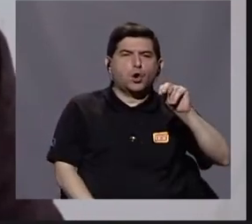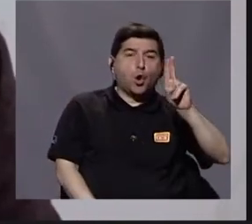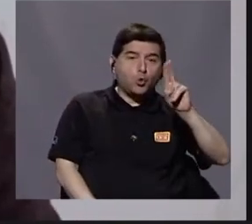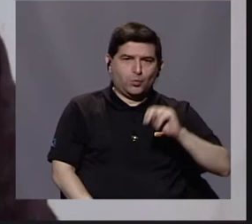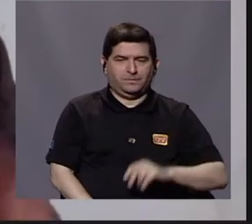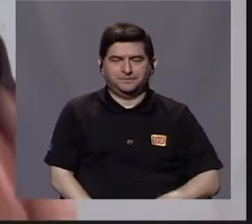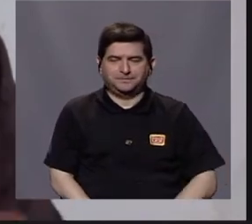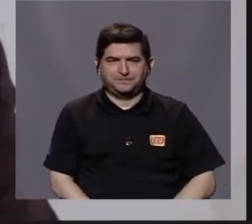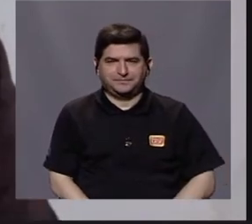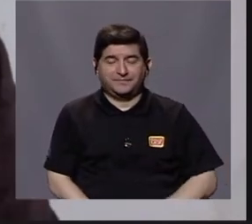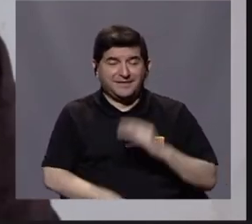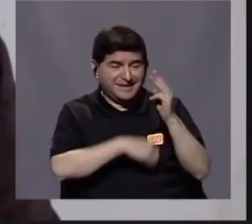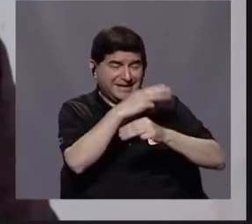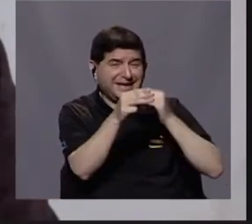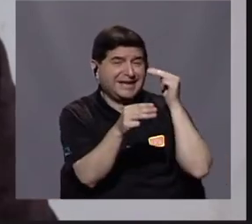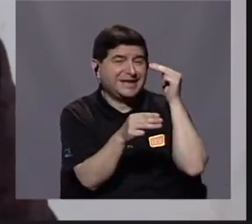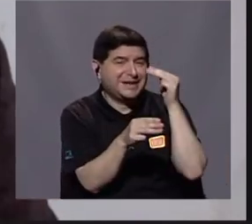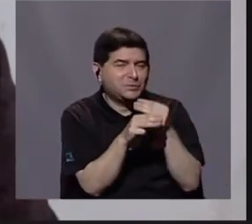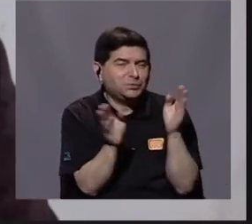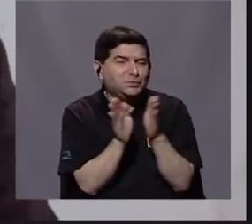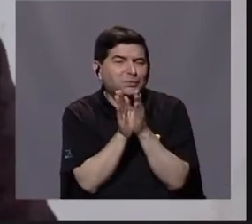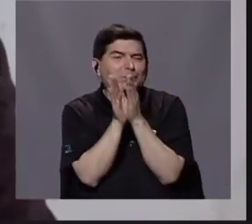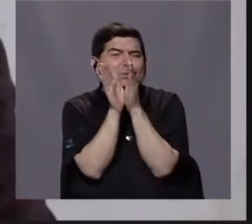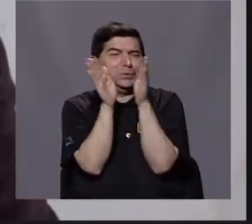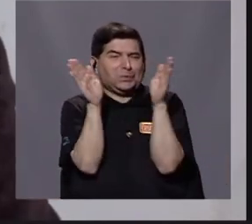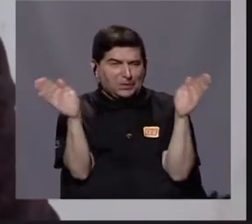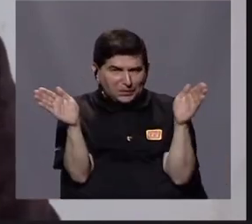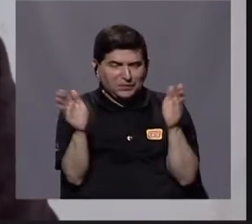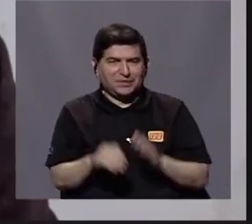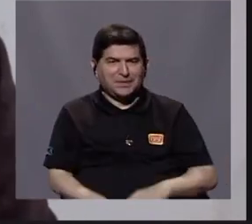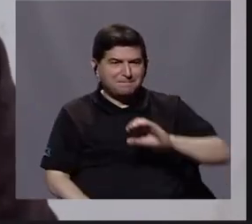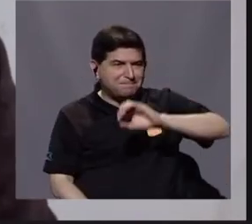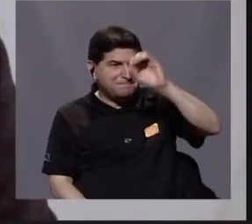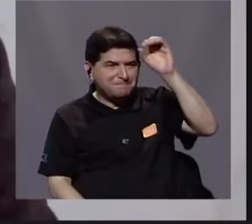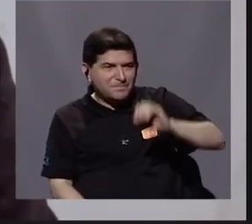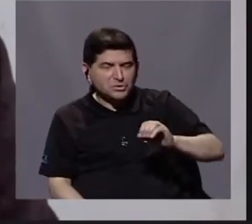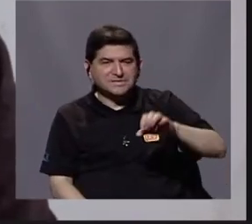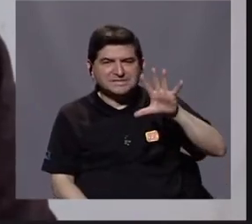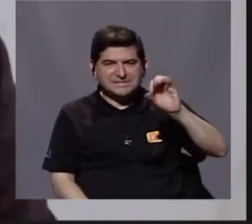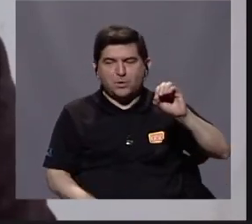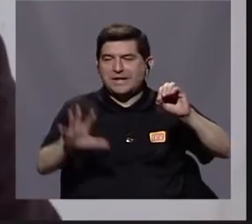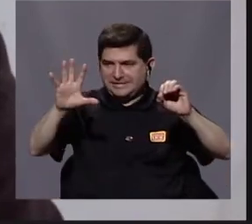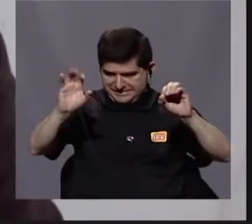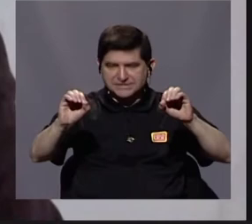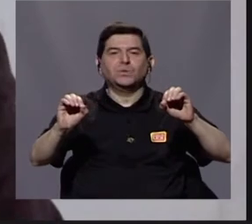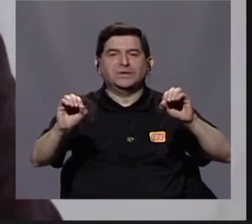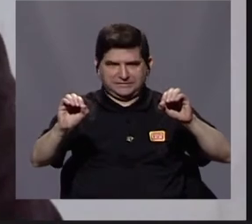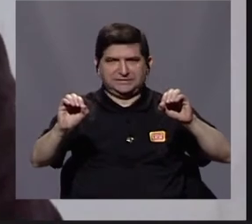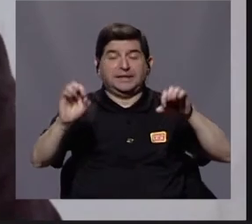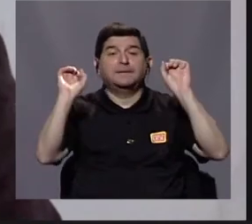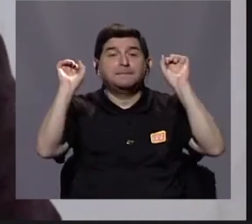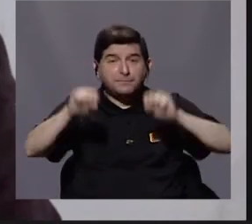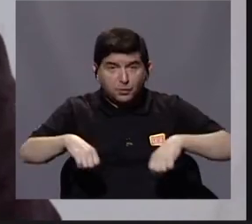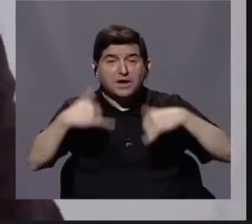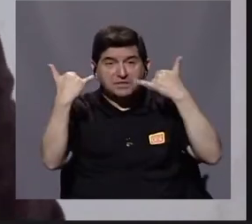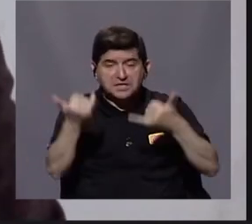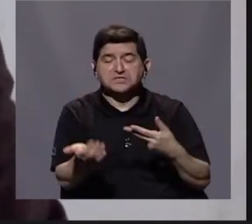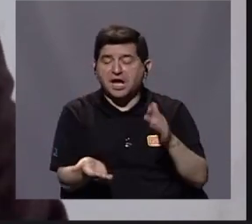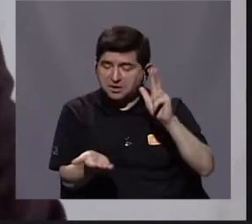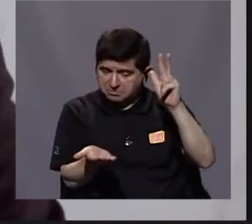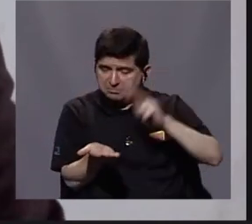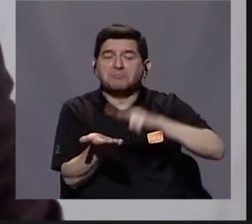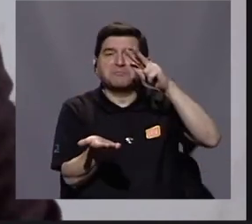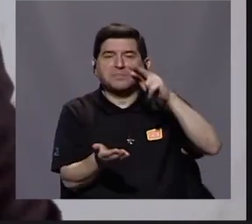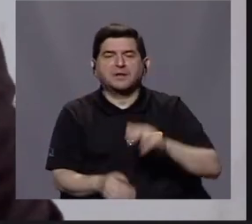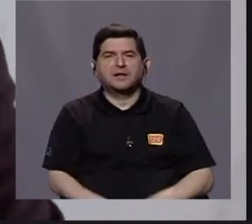que en el mundo, en general, este porcentaje del 50-50 puede ser ya validado. Por